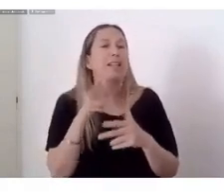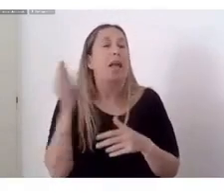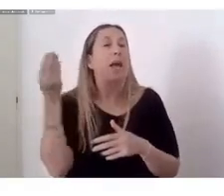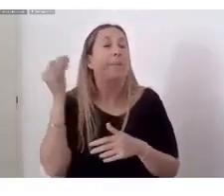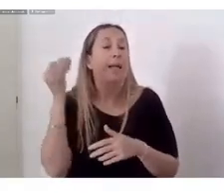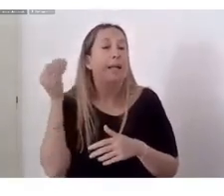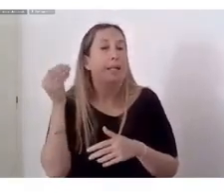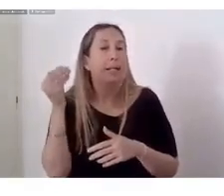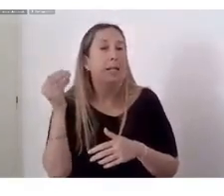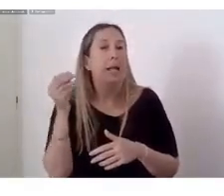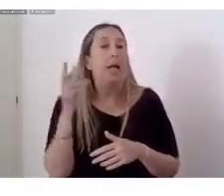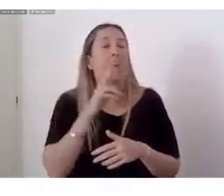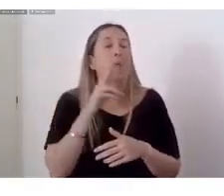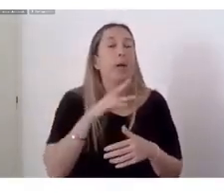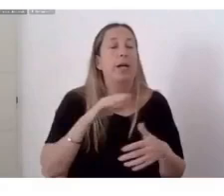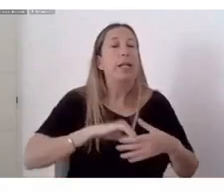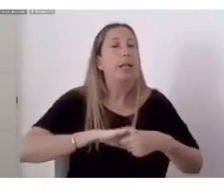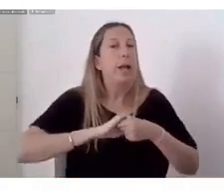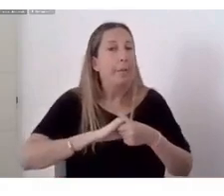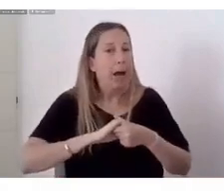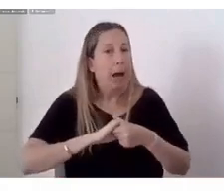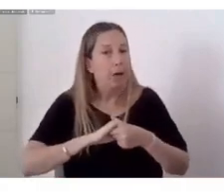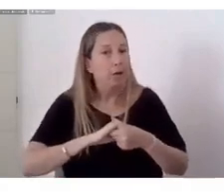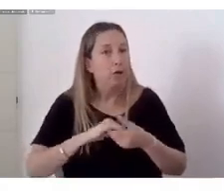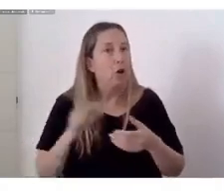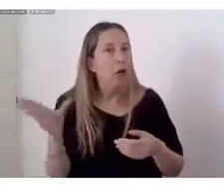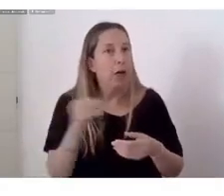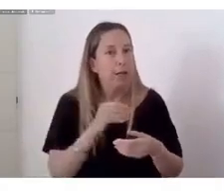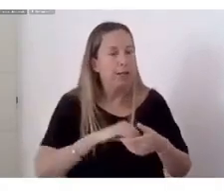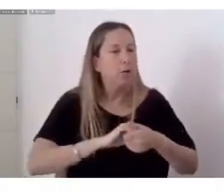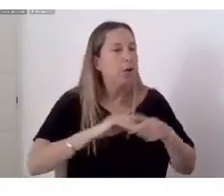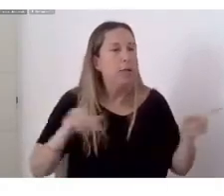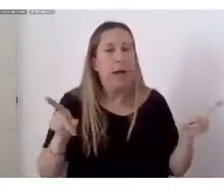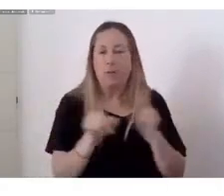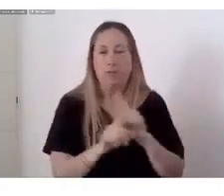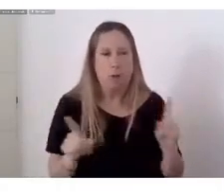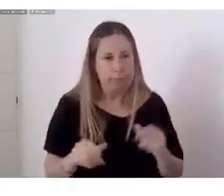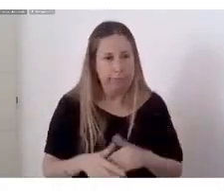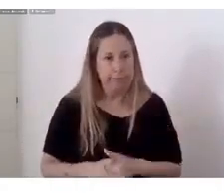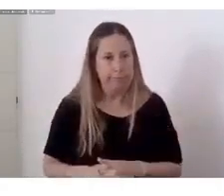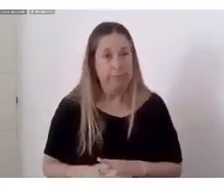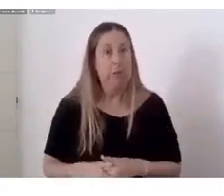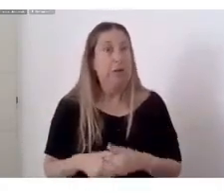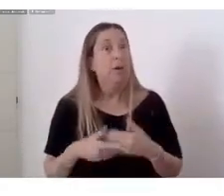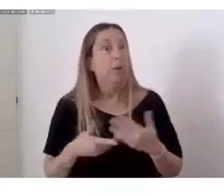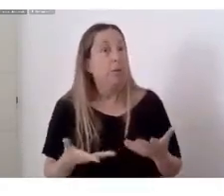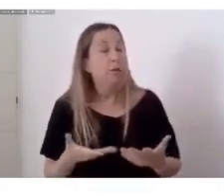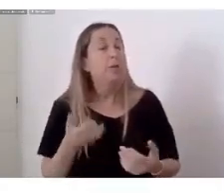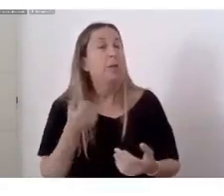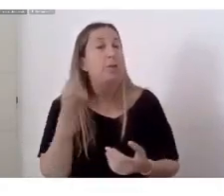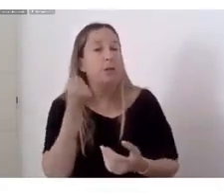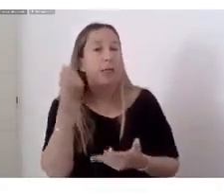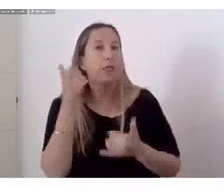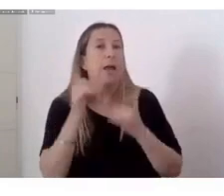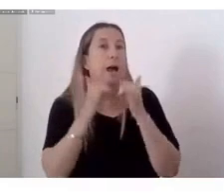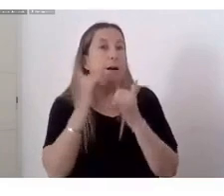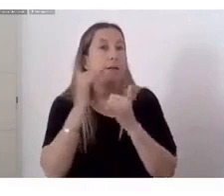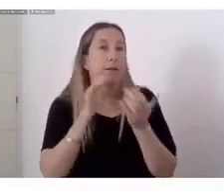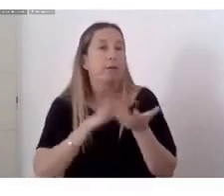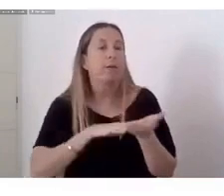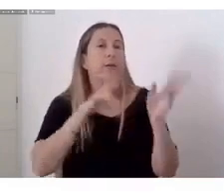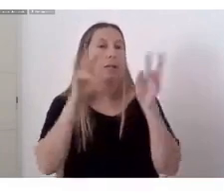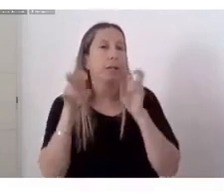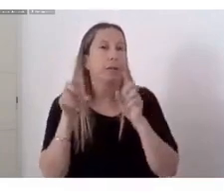De esto va lo que hago Utilizar el tango Y los espacios Para comentar Estas cosas Que no es solamente Entretener